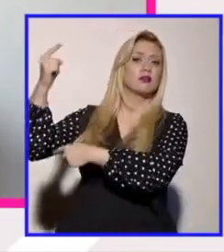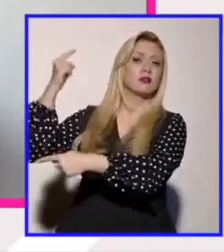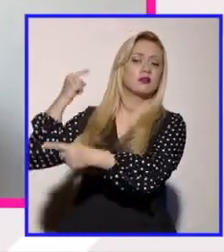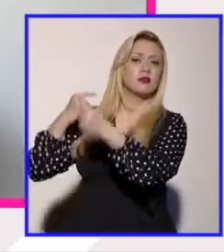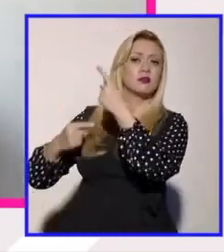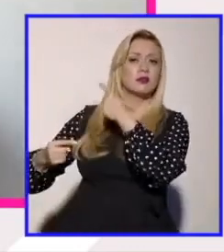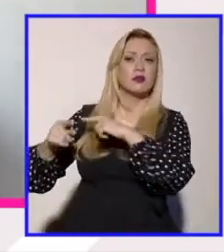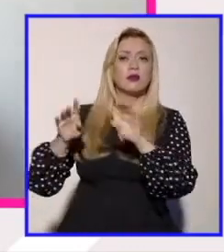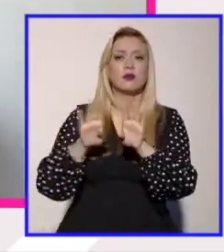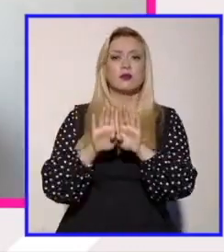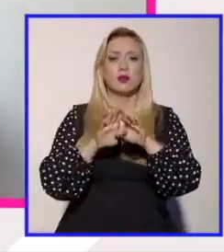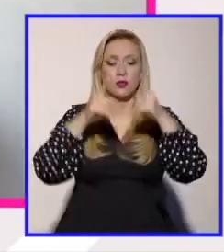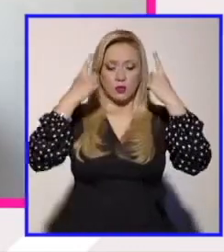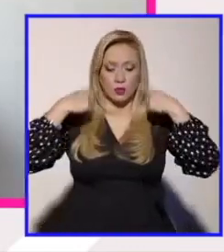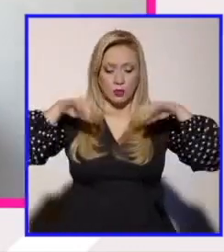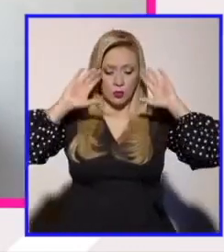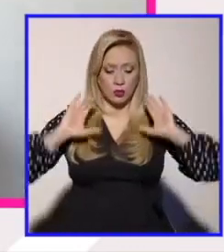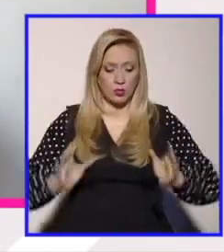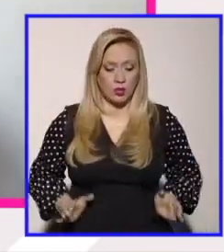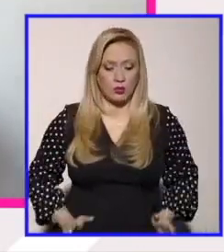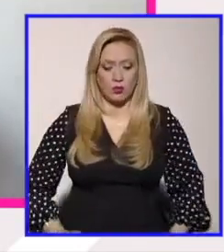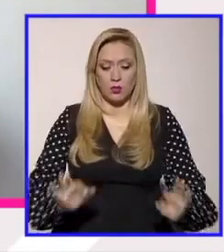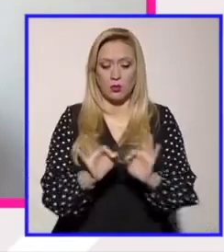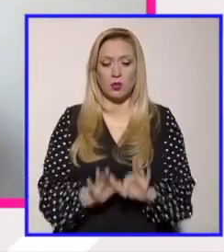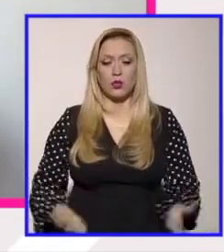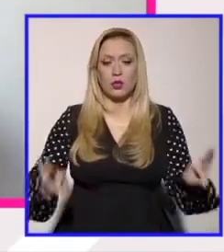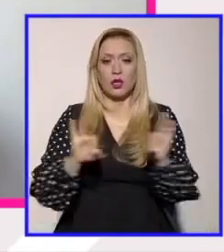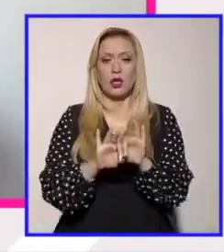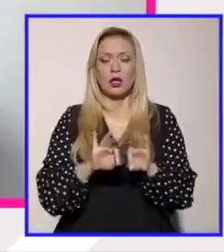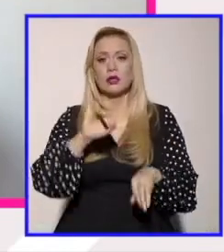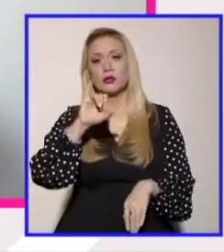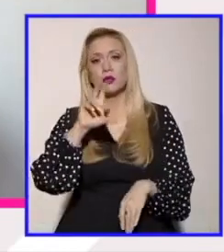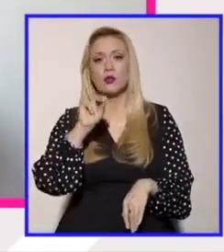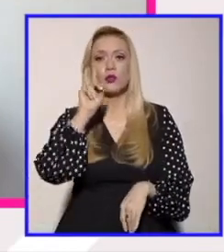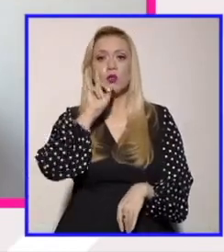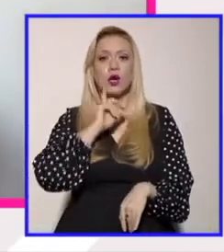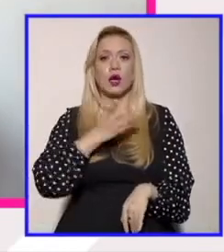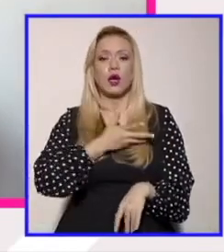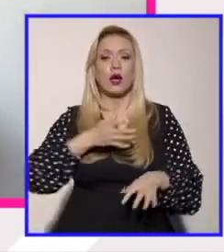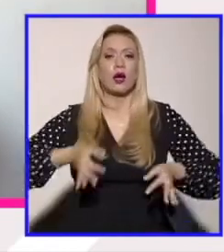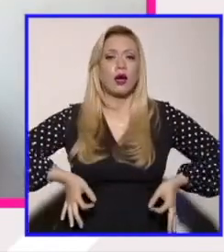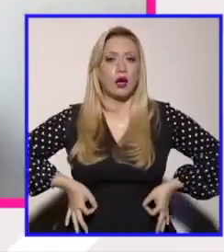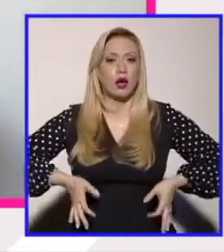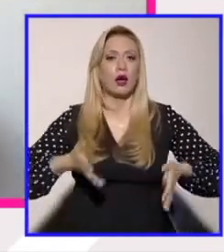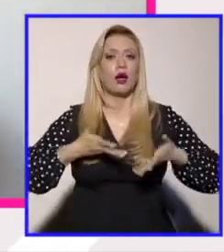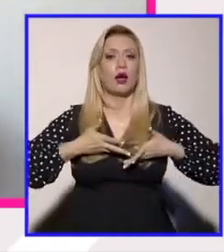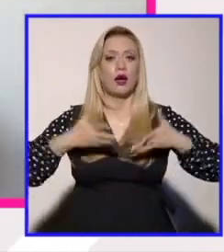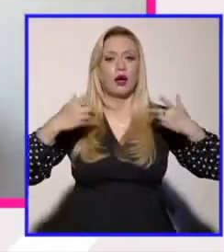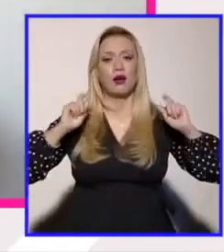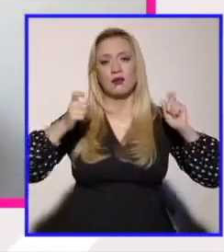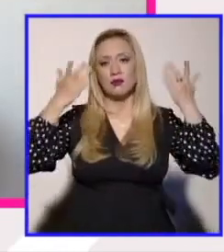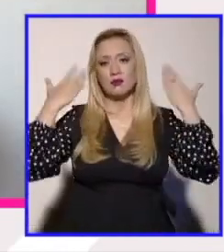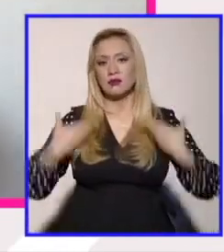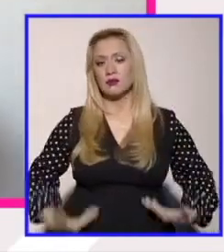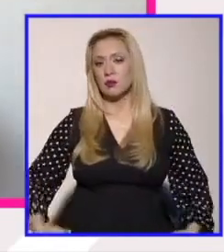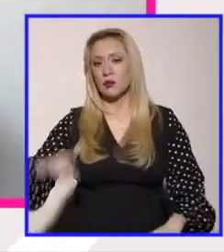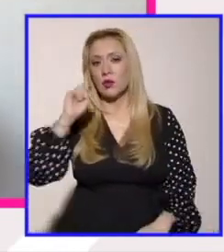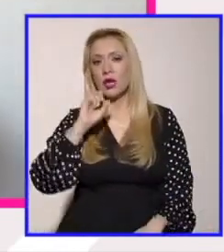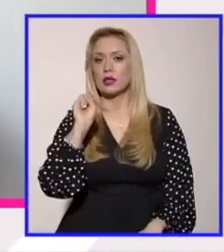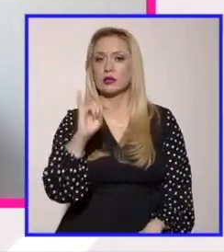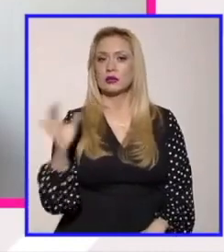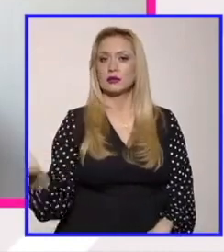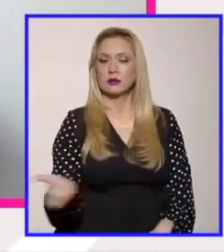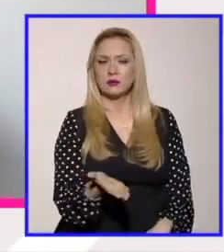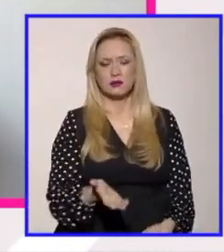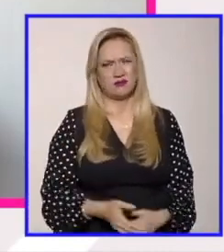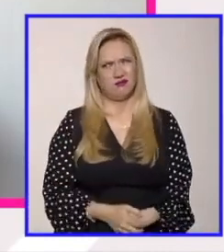biología como esencia. Que es algo que, pues, obviamente ya está muy rebasado y que desde el feminismo hemos dicho, justo